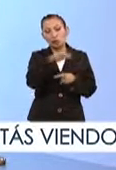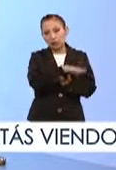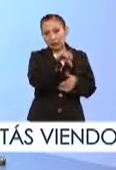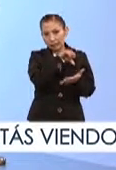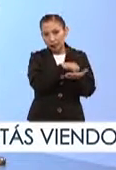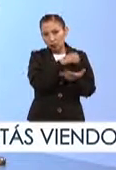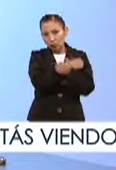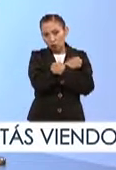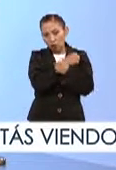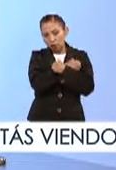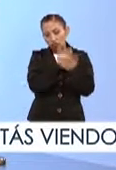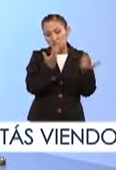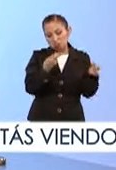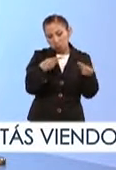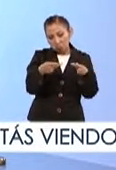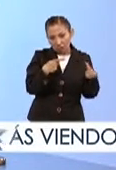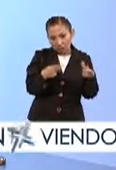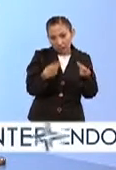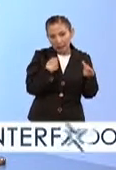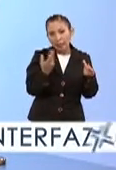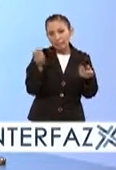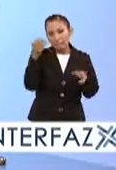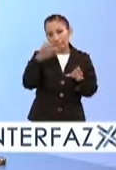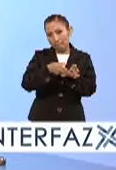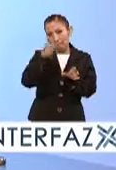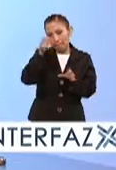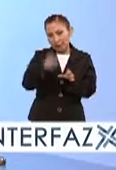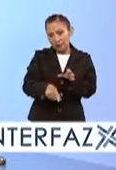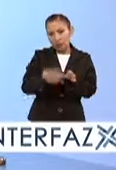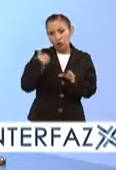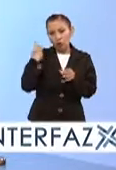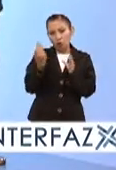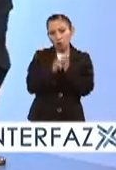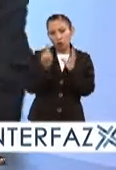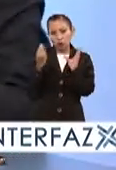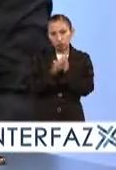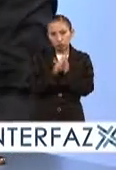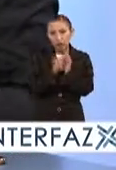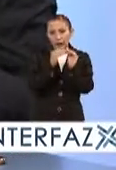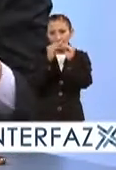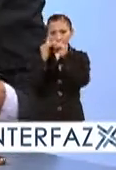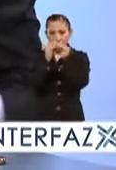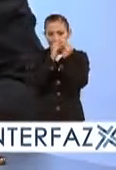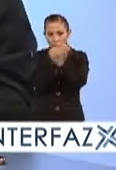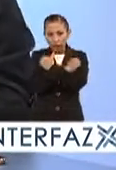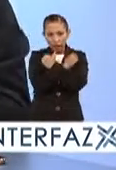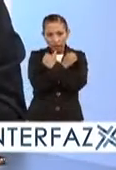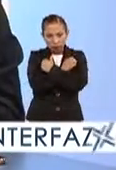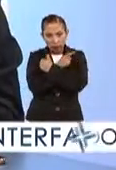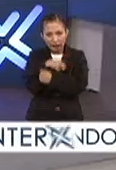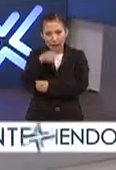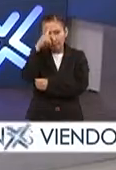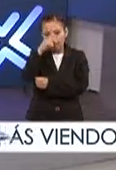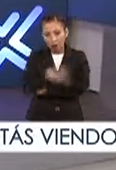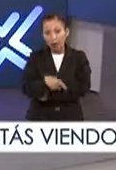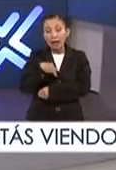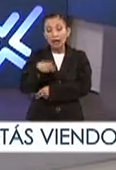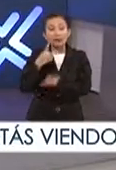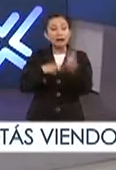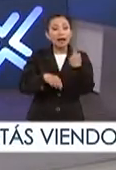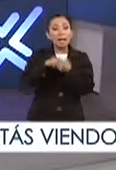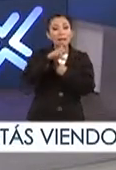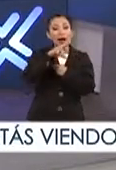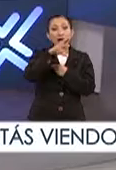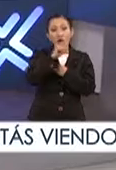centros educativos que forman parte de esta estrategia de democratizar la educación en México, se encuentra con